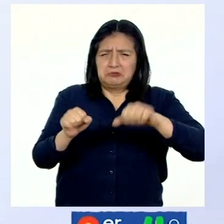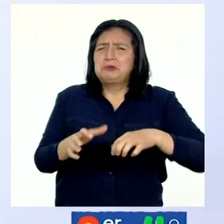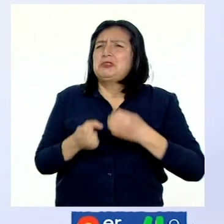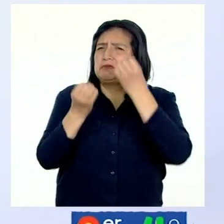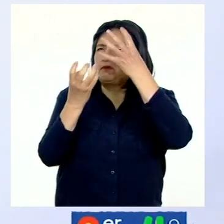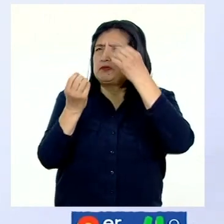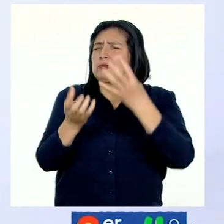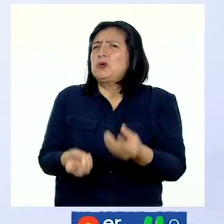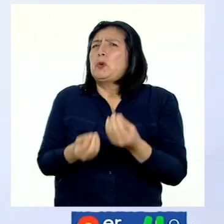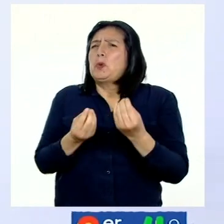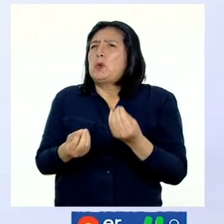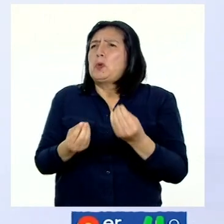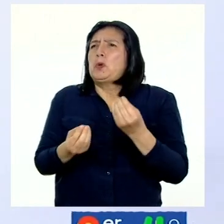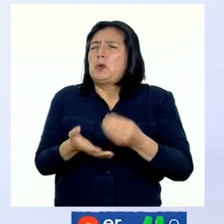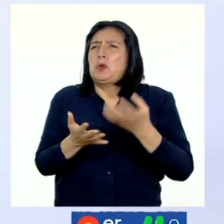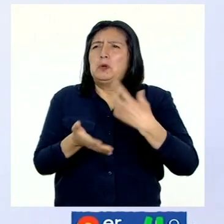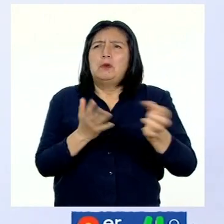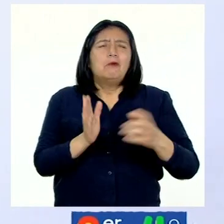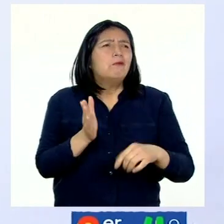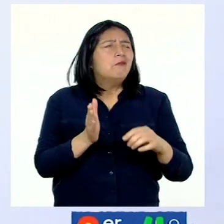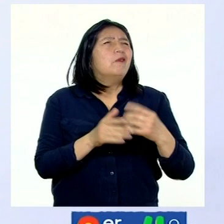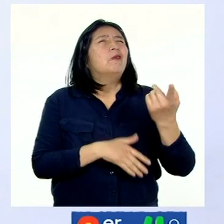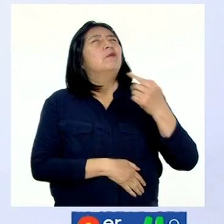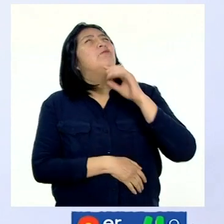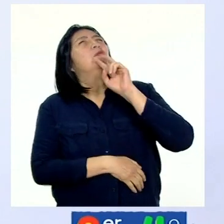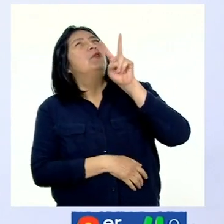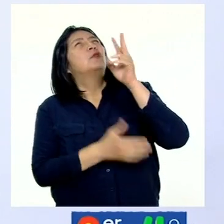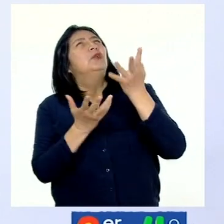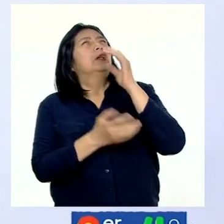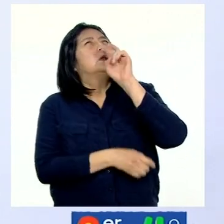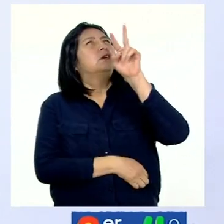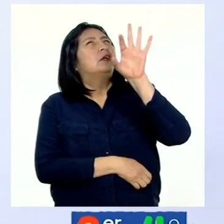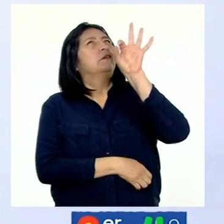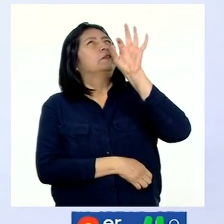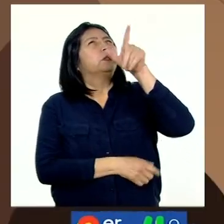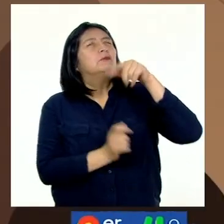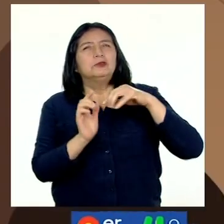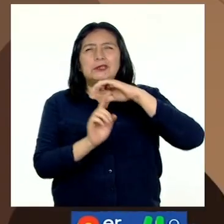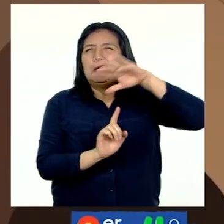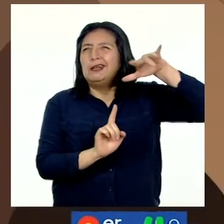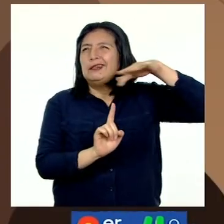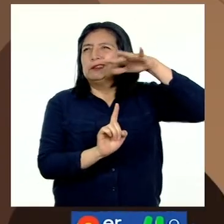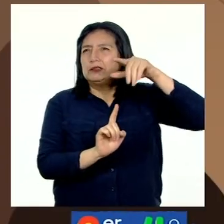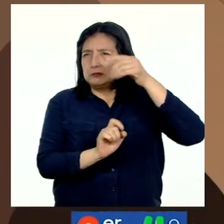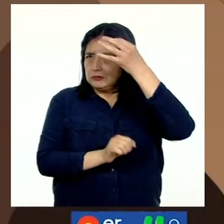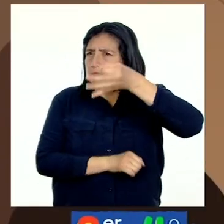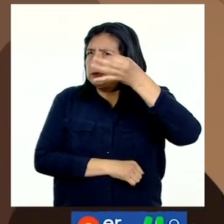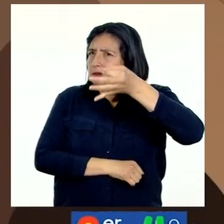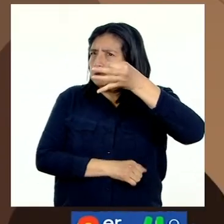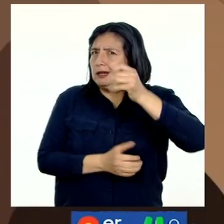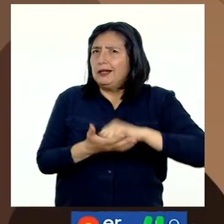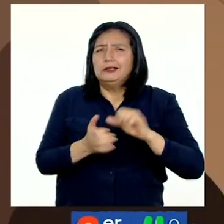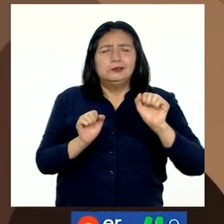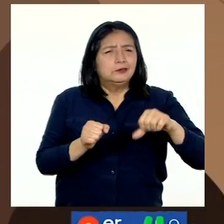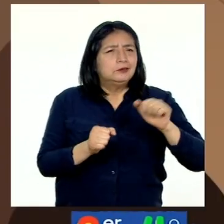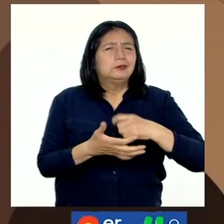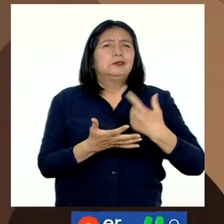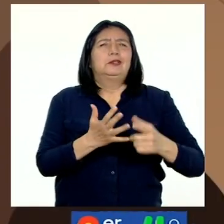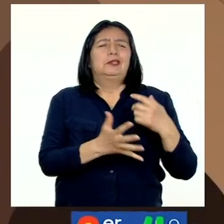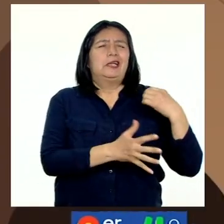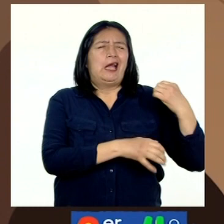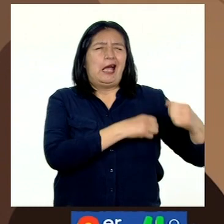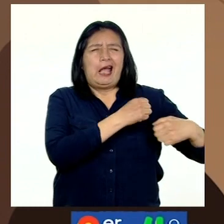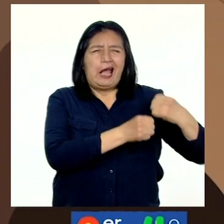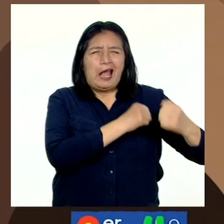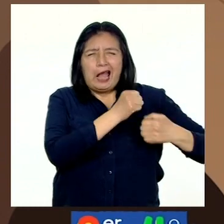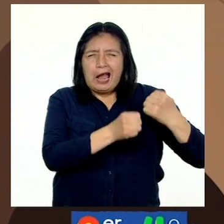información mediante signos o señas que identificamos en nuestro entorno. En serio, durante ciclos el ser